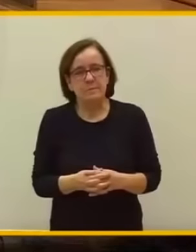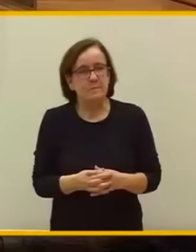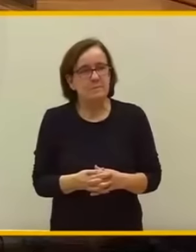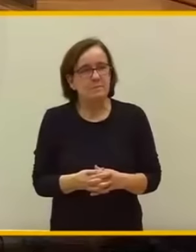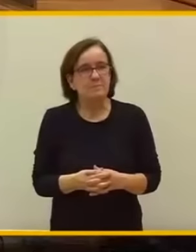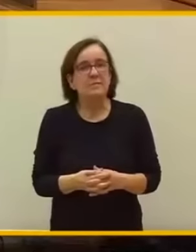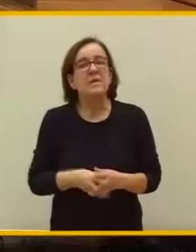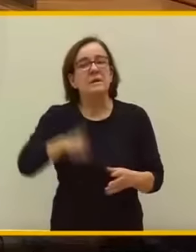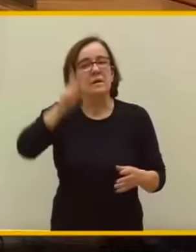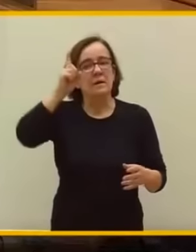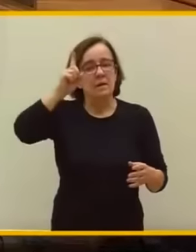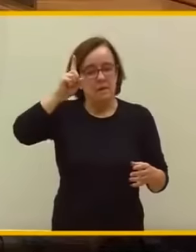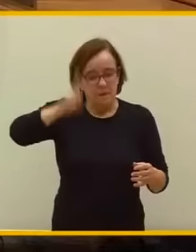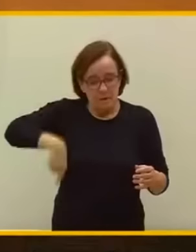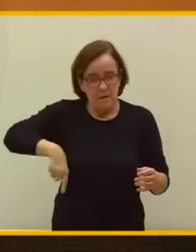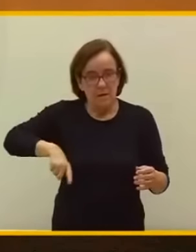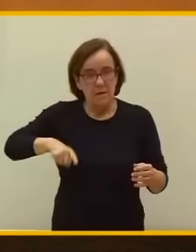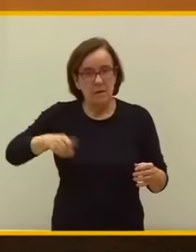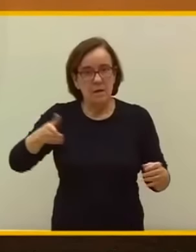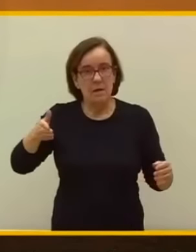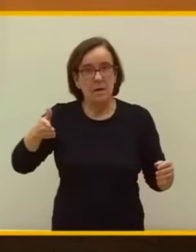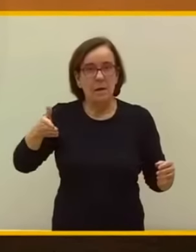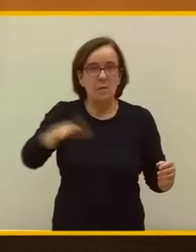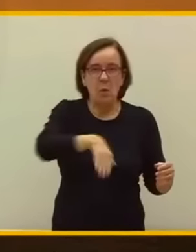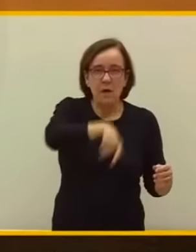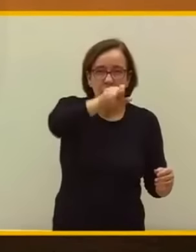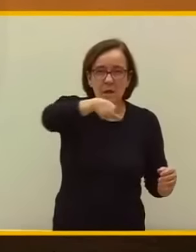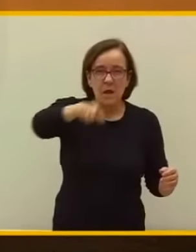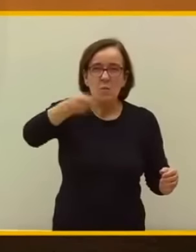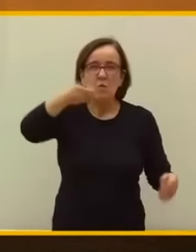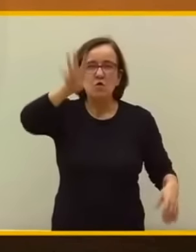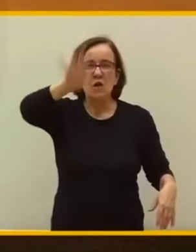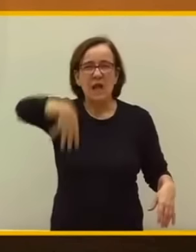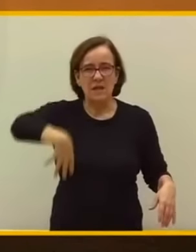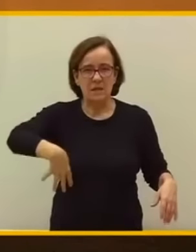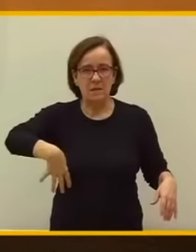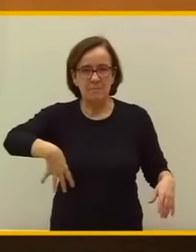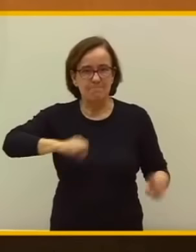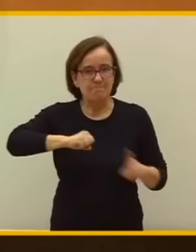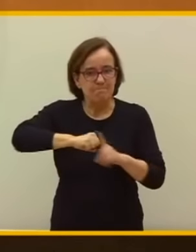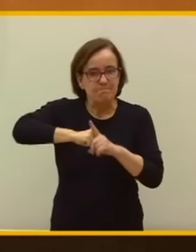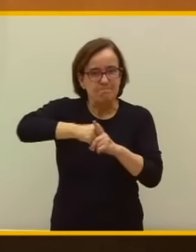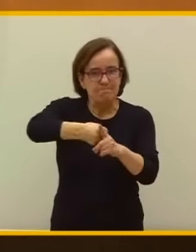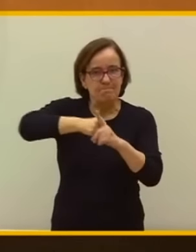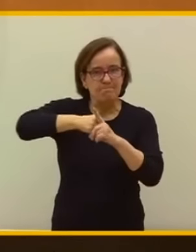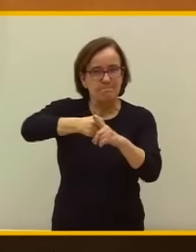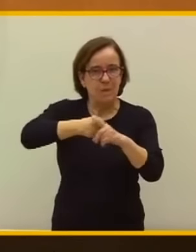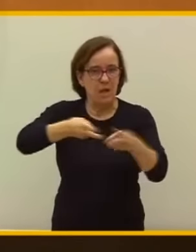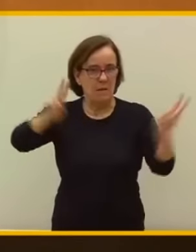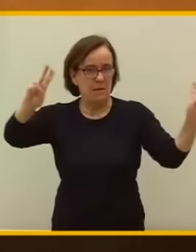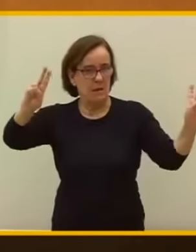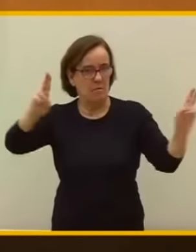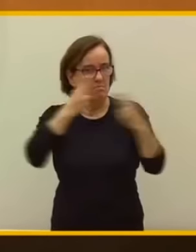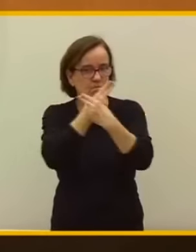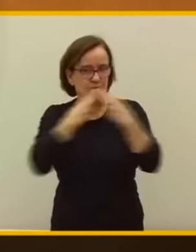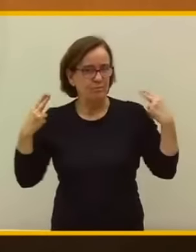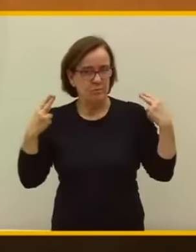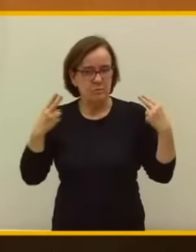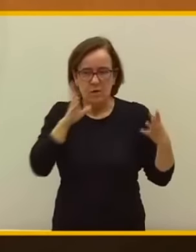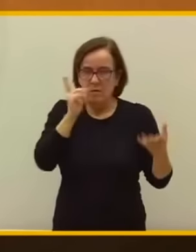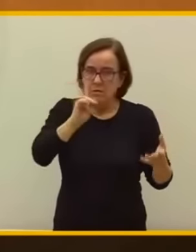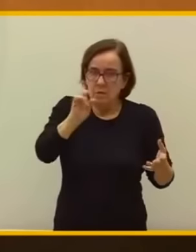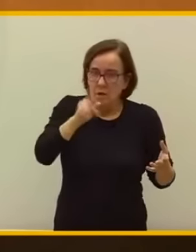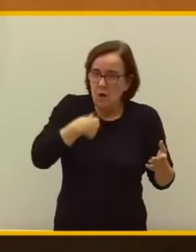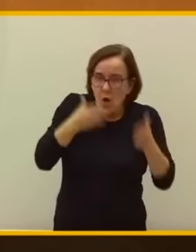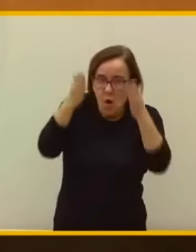Y también han causado la muerte civil de muchos catalanes a los que reprimen su libertad. Y créanme, no es